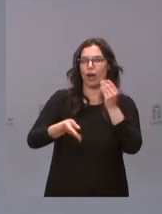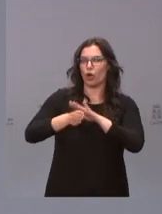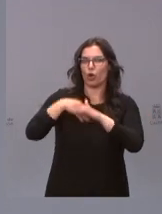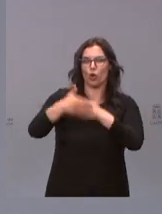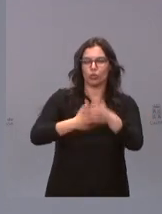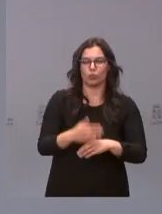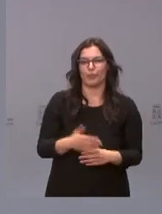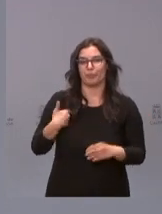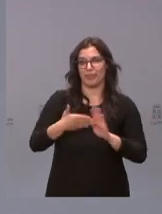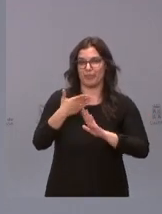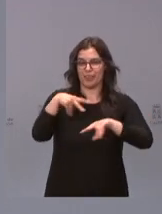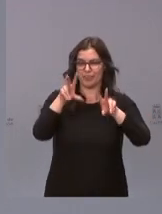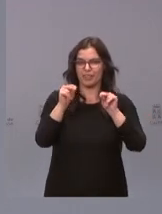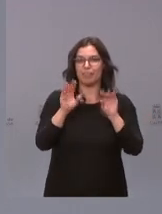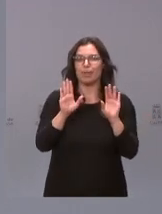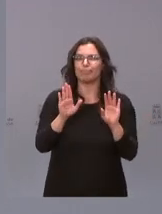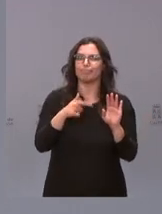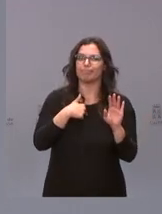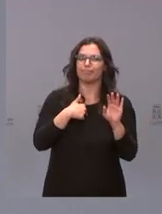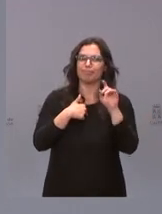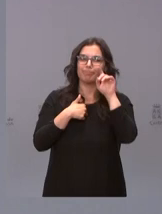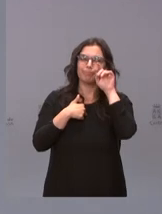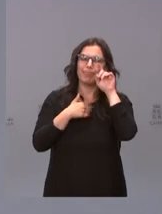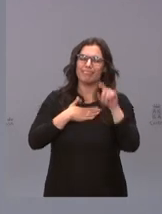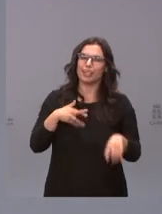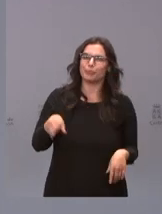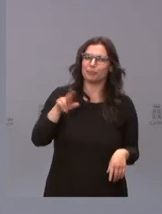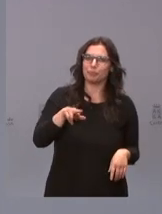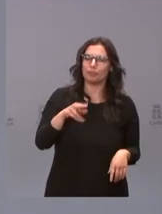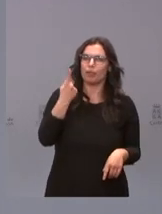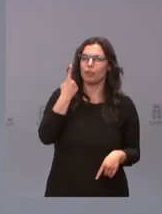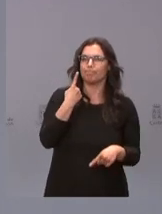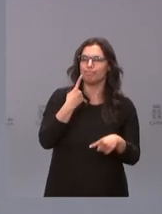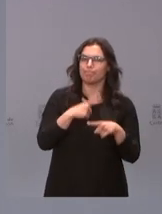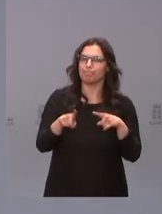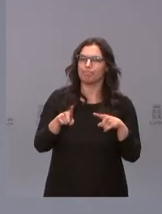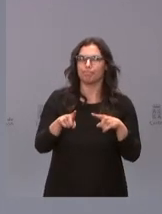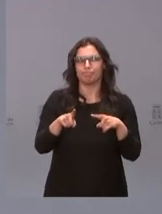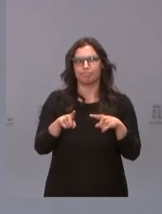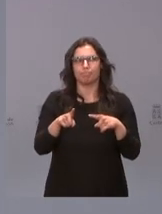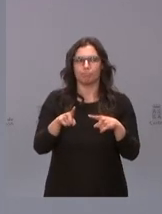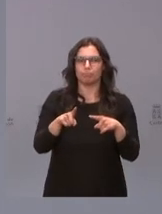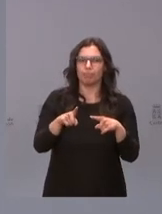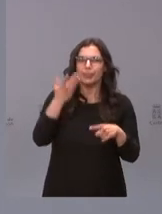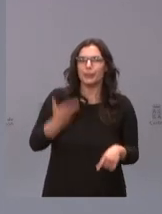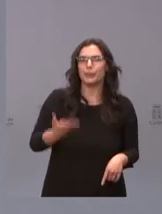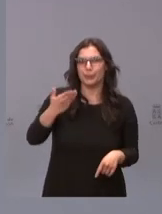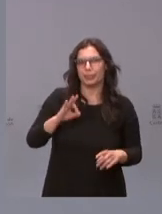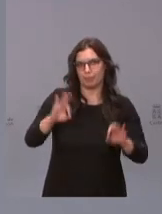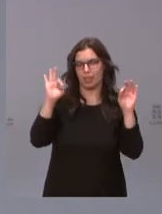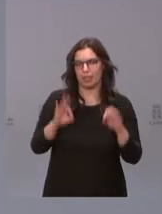Voy concluyendo, pero para insistir en algo que es especialmente relevante.